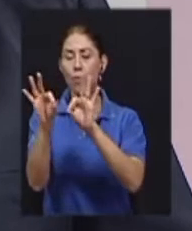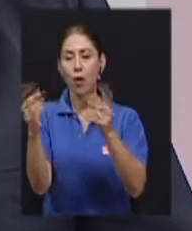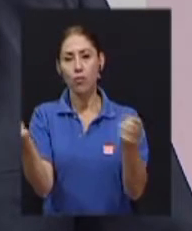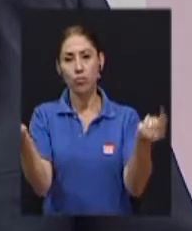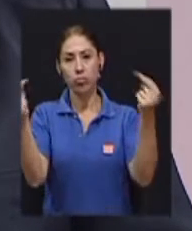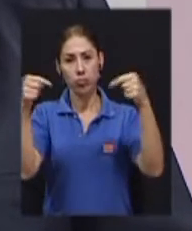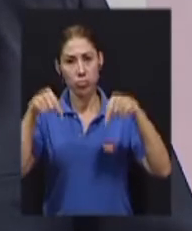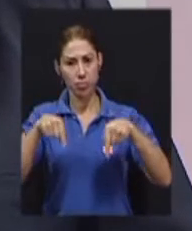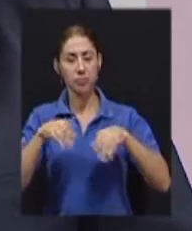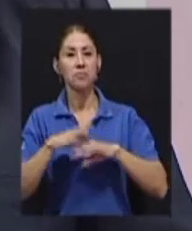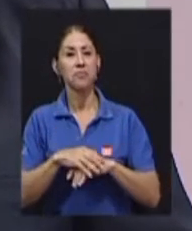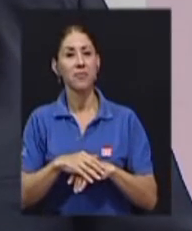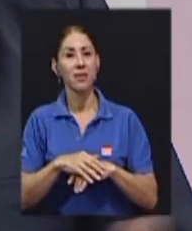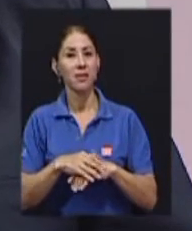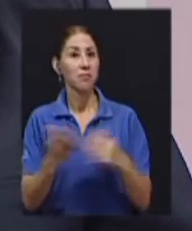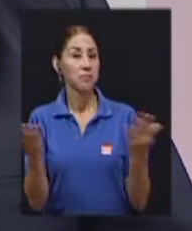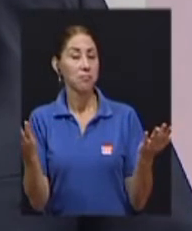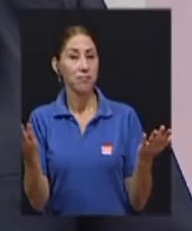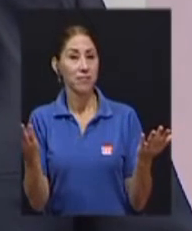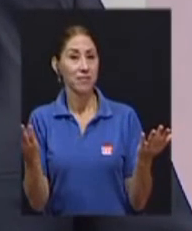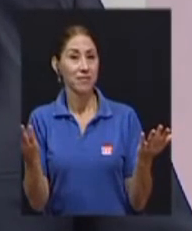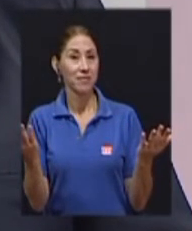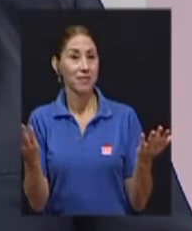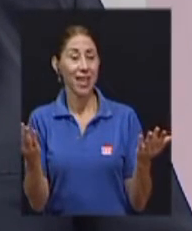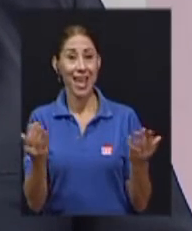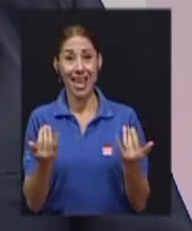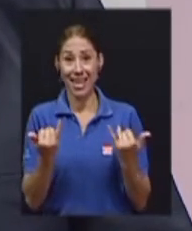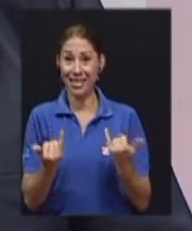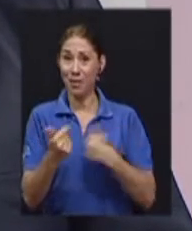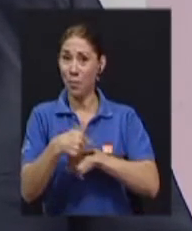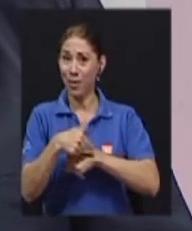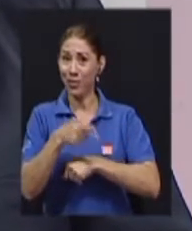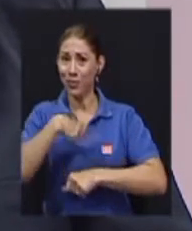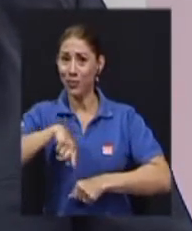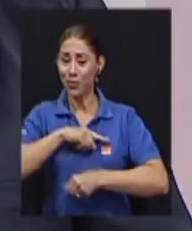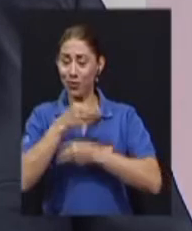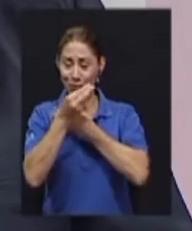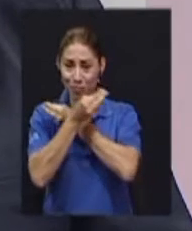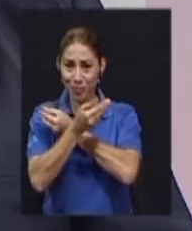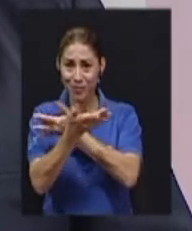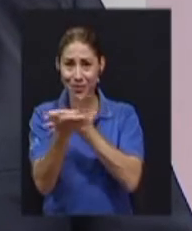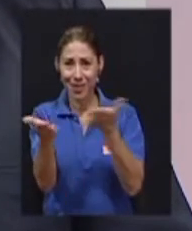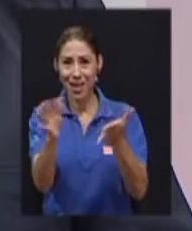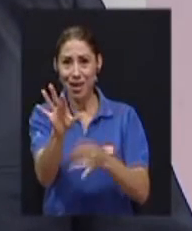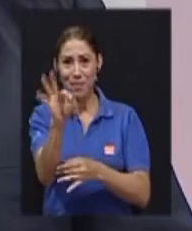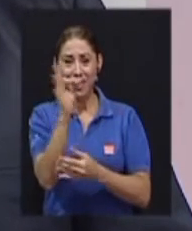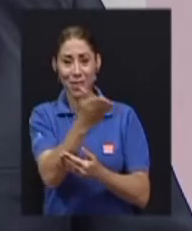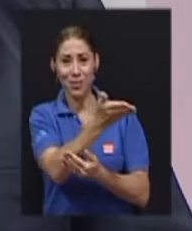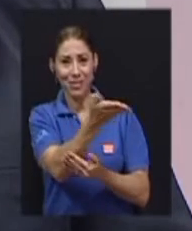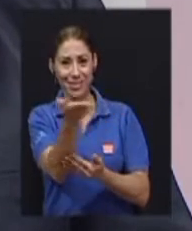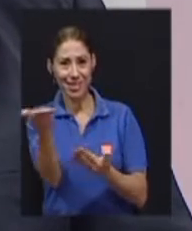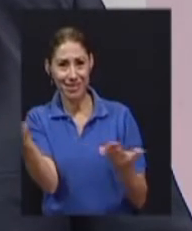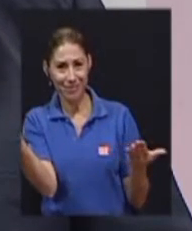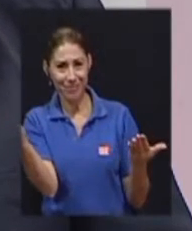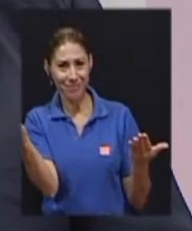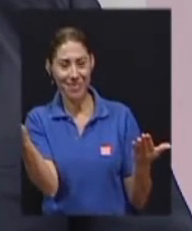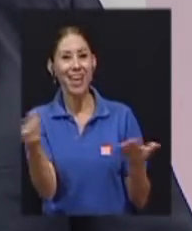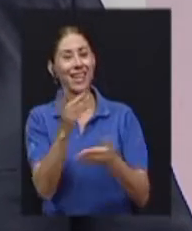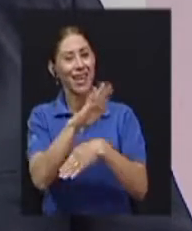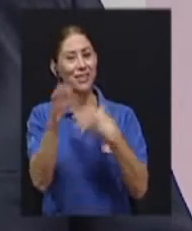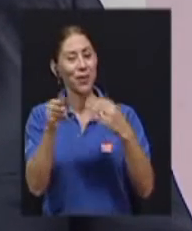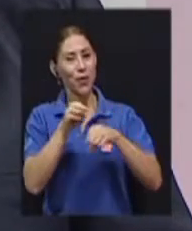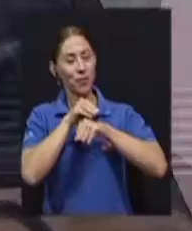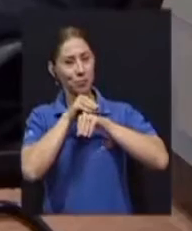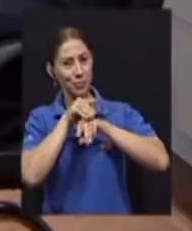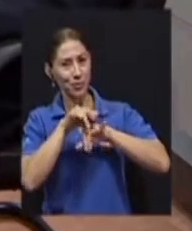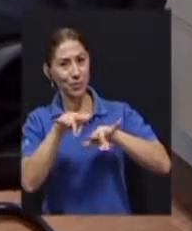y la invitación la giramos en este momento a todos los televidentes. Urbí a torbe. Que sí, urbí a torbe, como